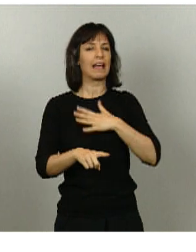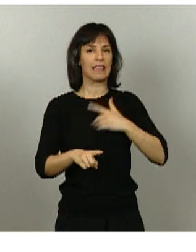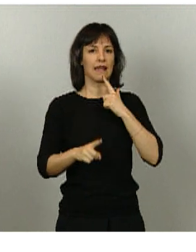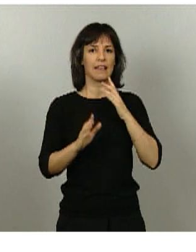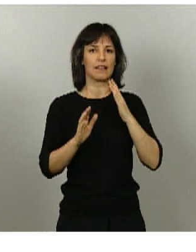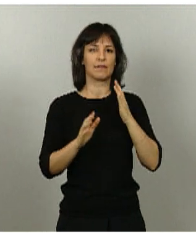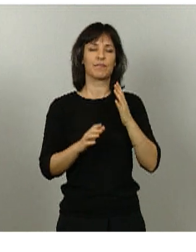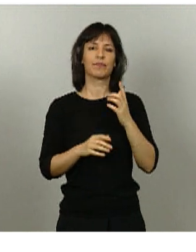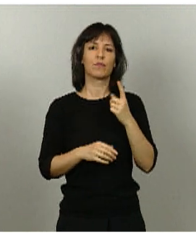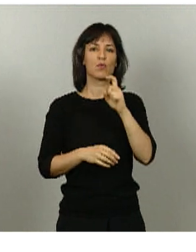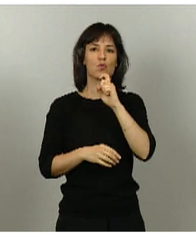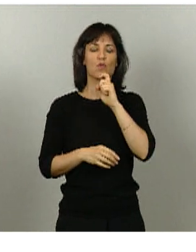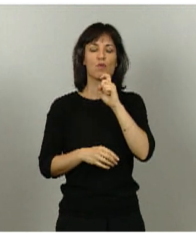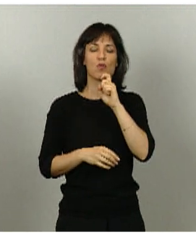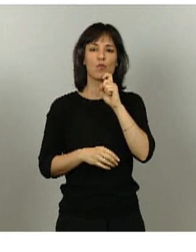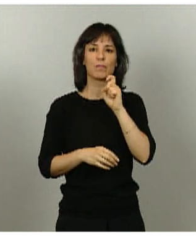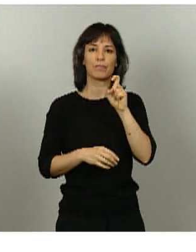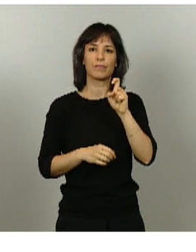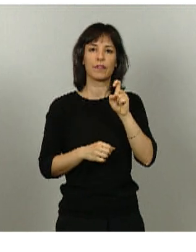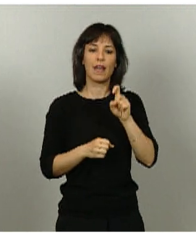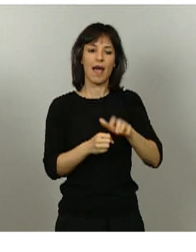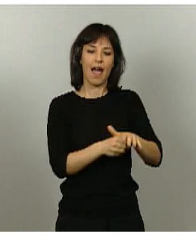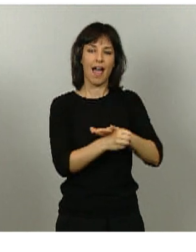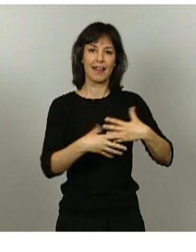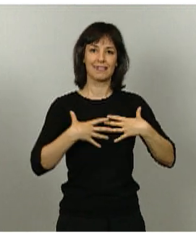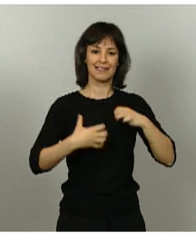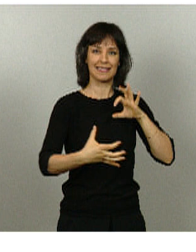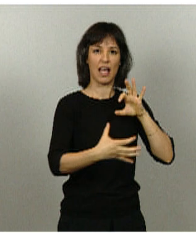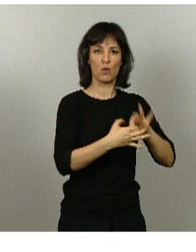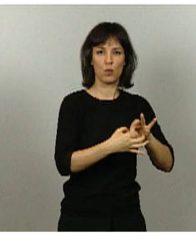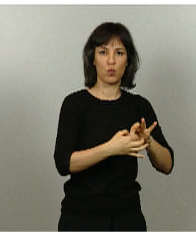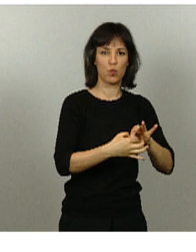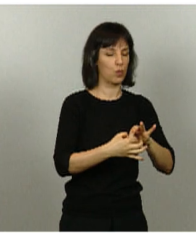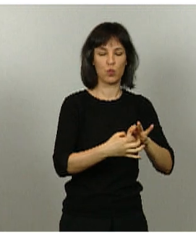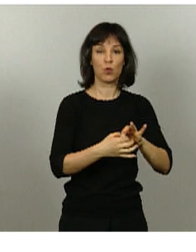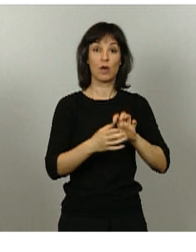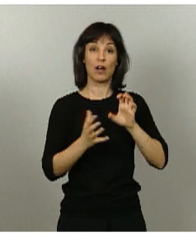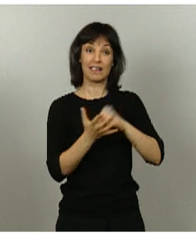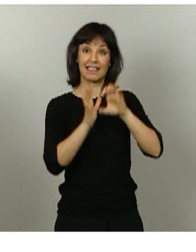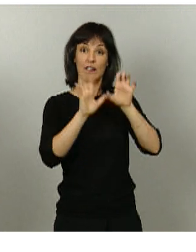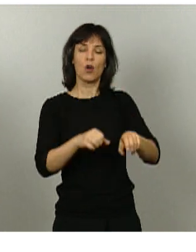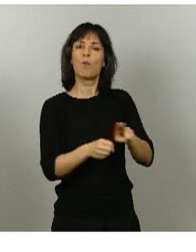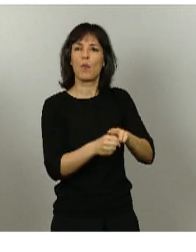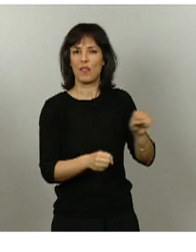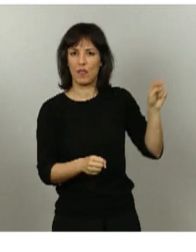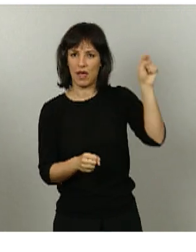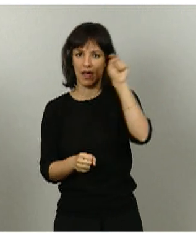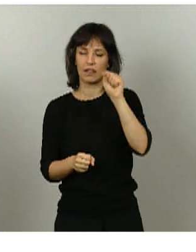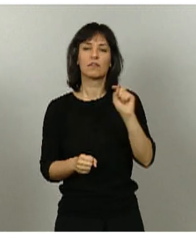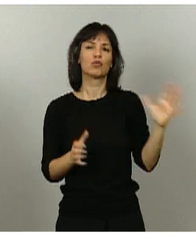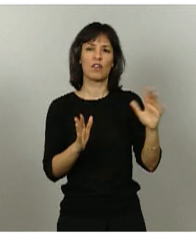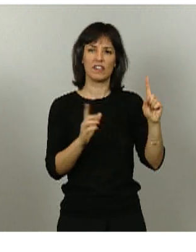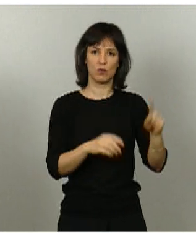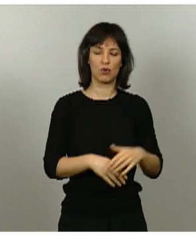área básica de salud, la unidad territorial en esta comunidad autónoma va a ser la provincia. Progresan también a la fase 1